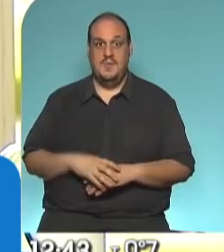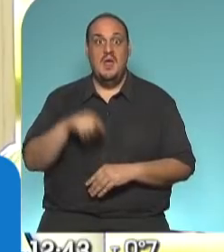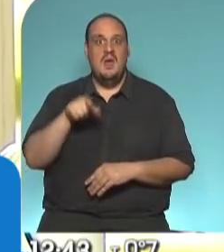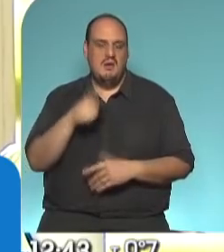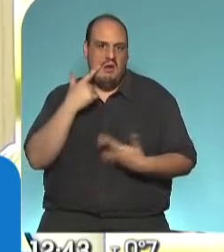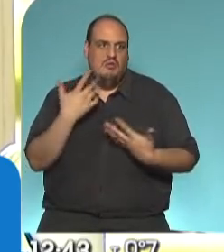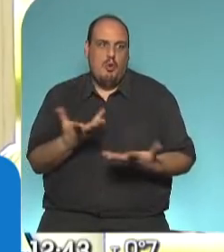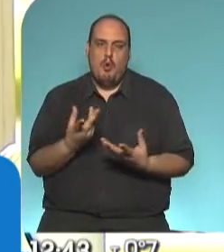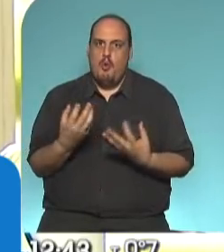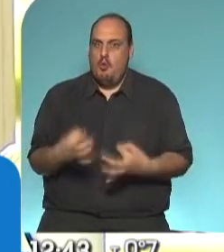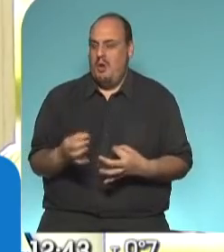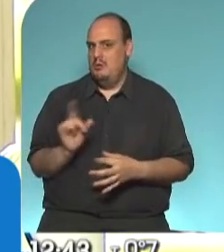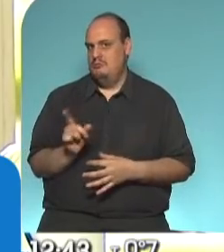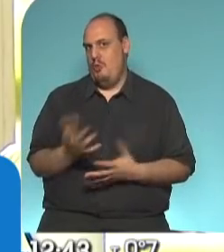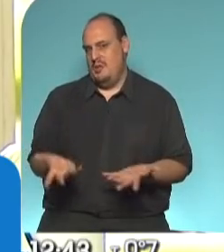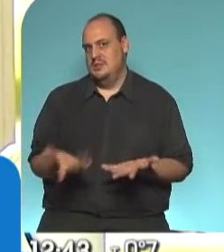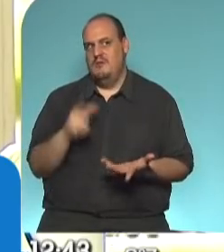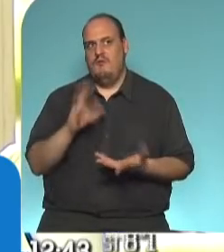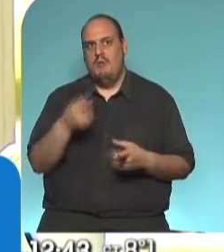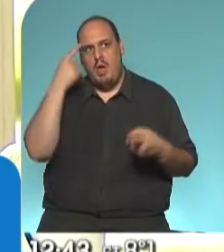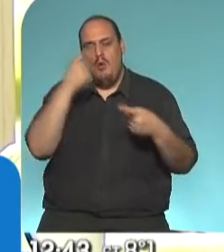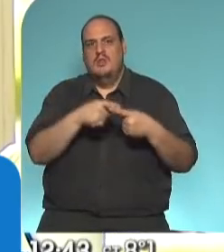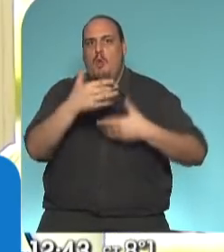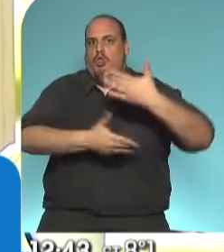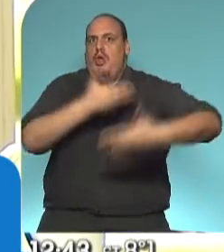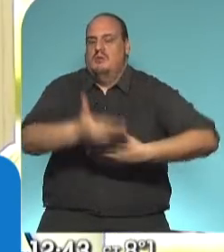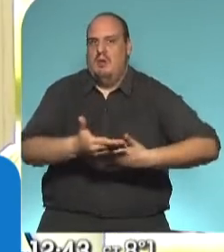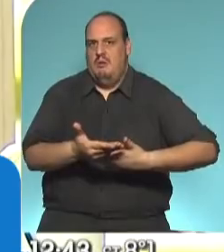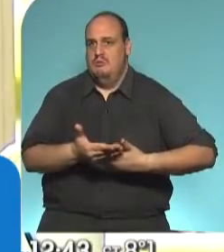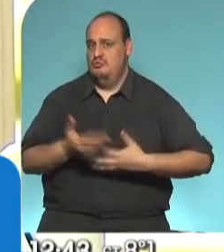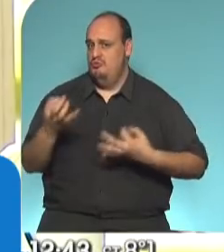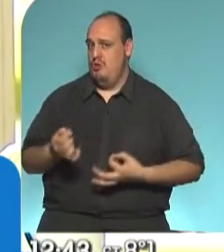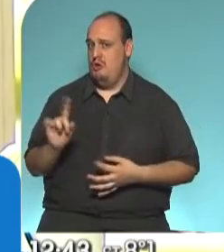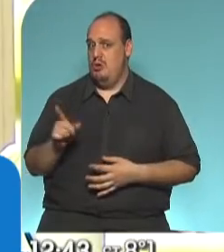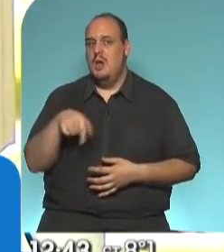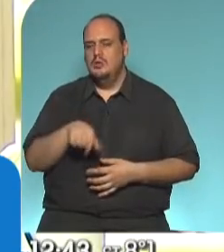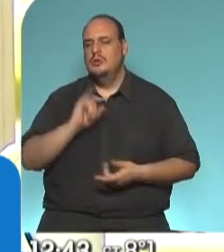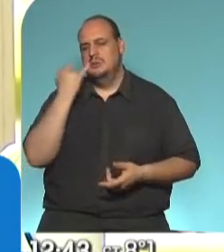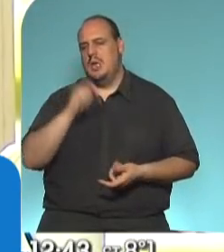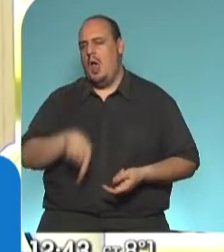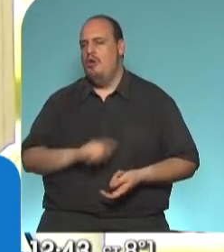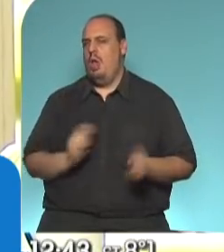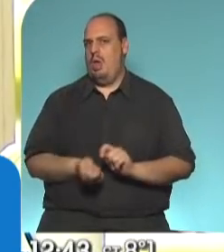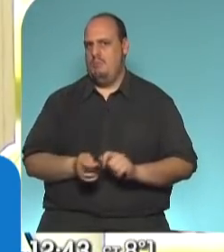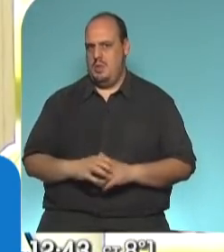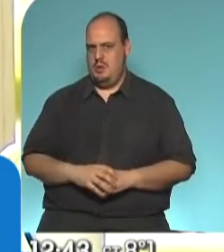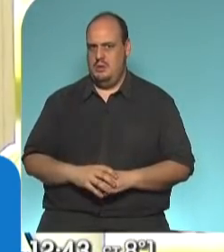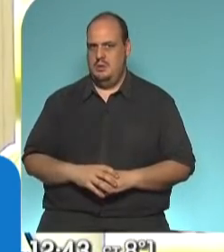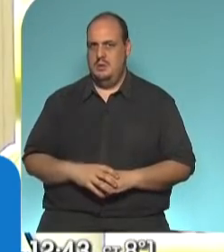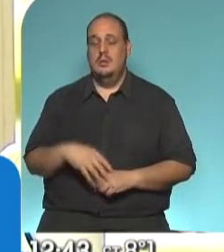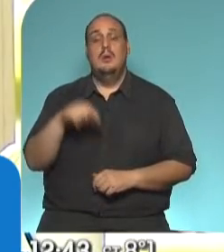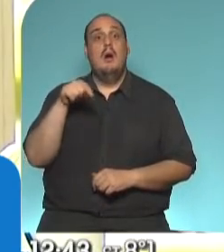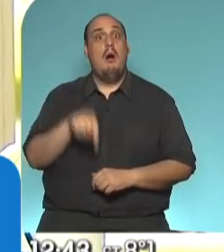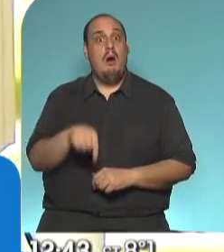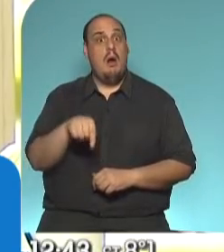obviamente no es bueno para las perspectivas de desarrollo y eso es algo que ya estamos modificando. Y que se ve ahora